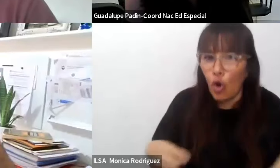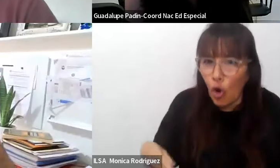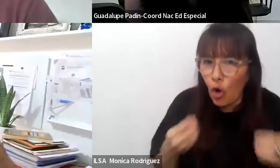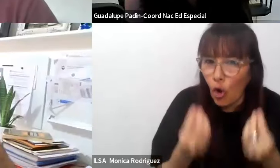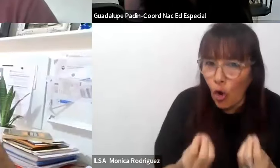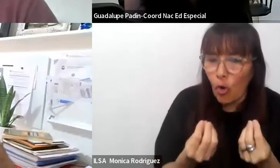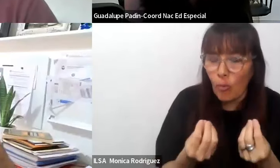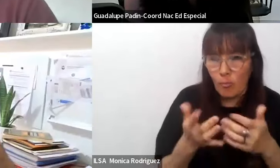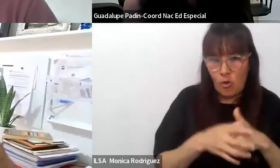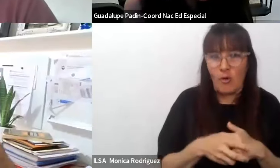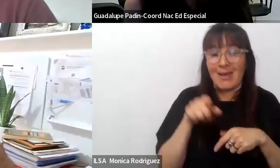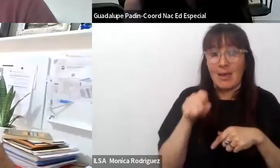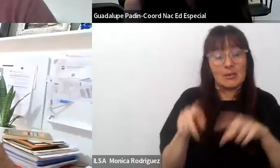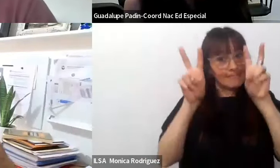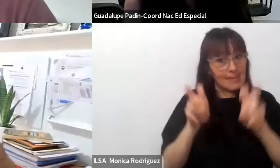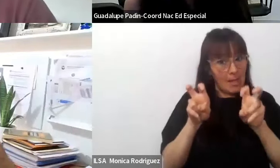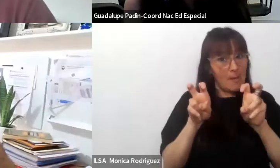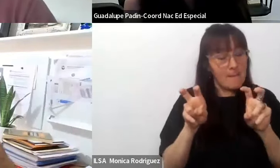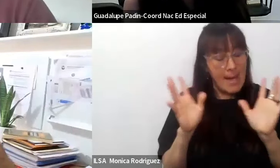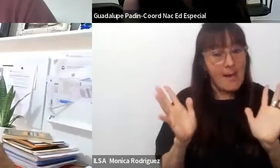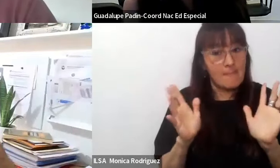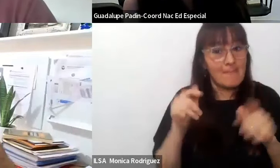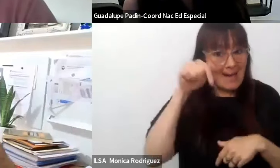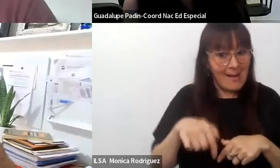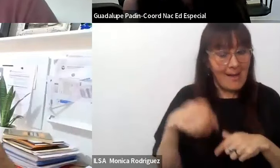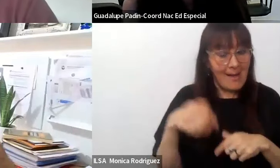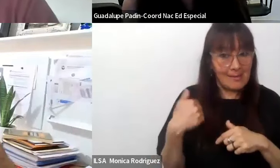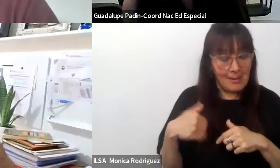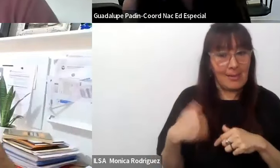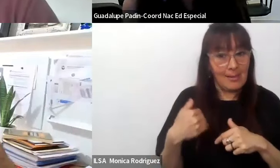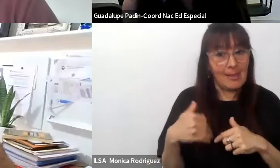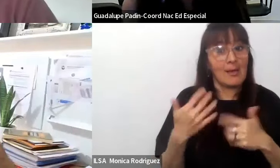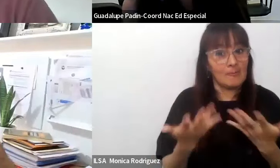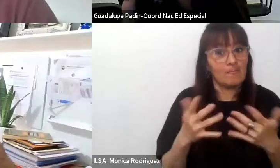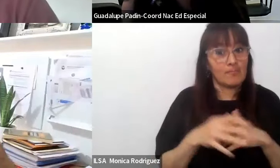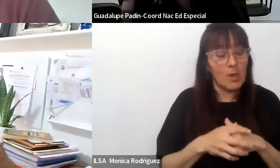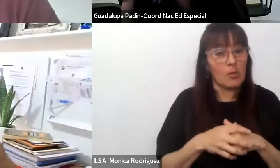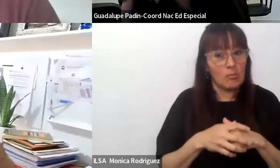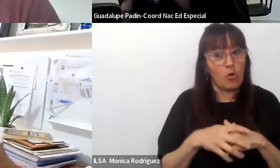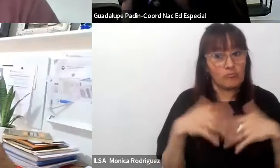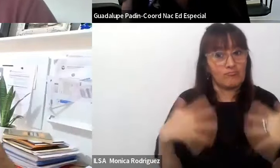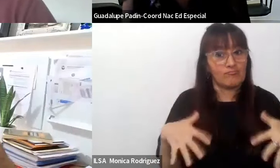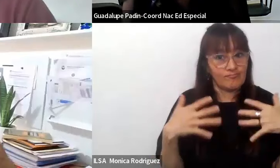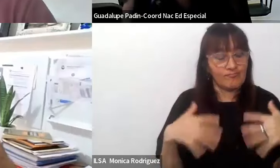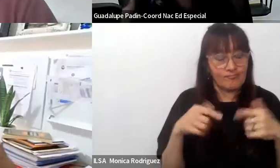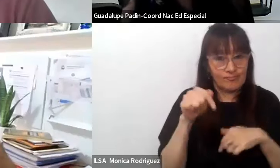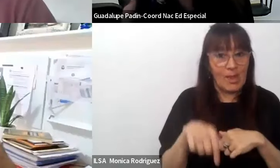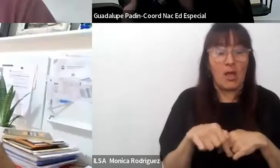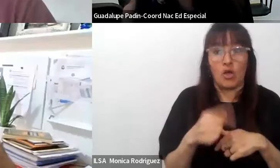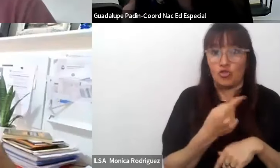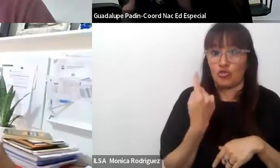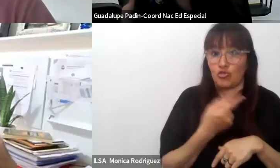es una temática que por lo menos aquí está muy presente estamos buscando respuestas